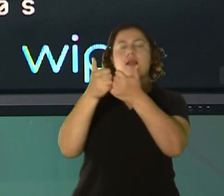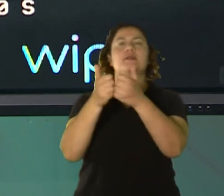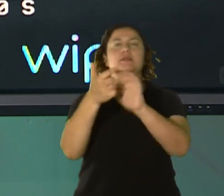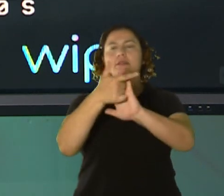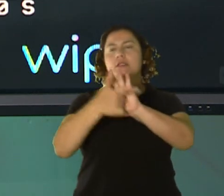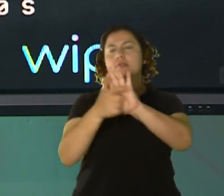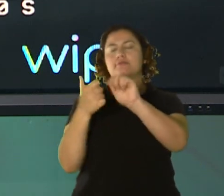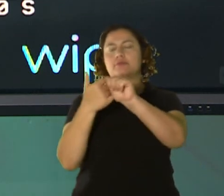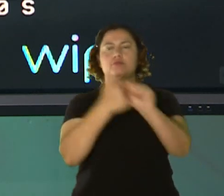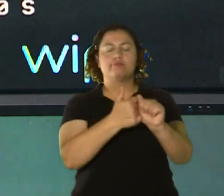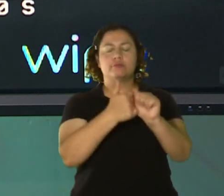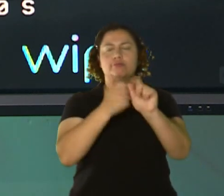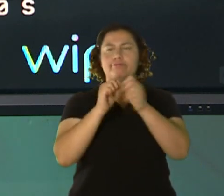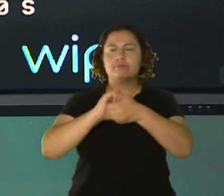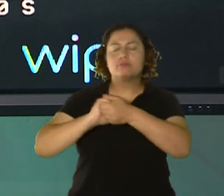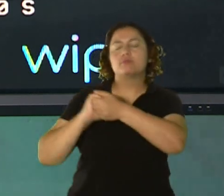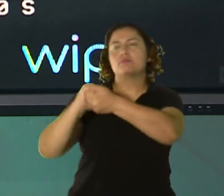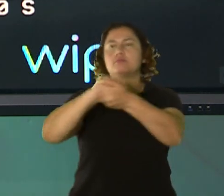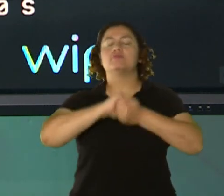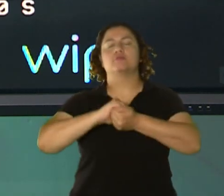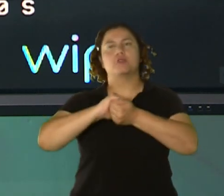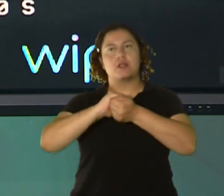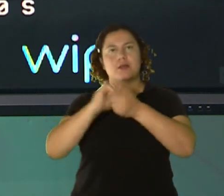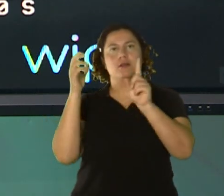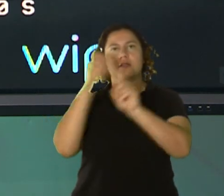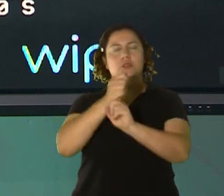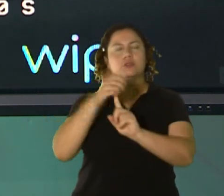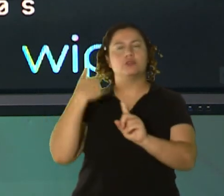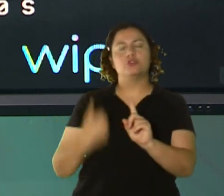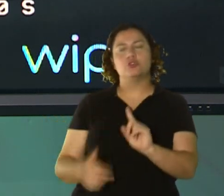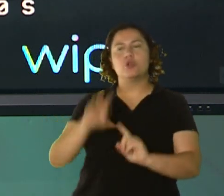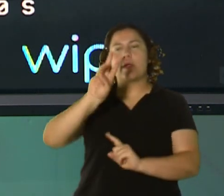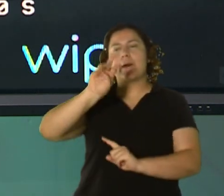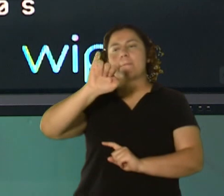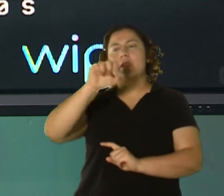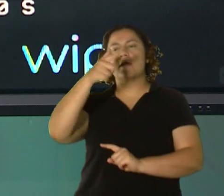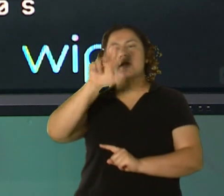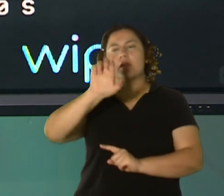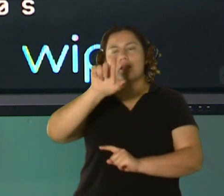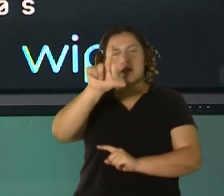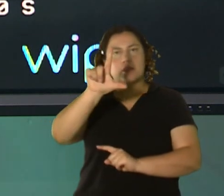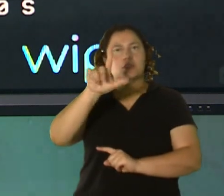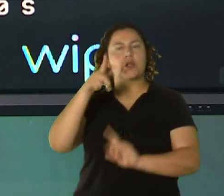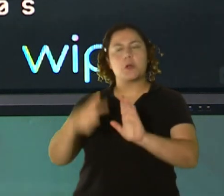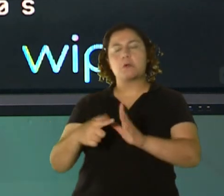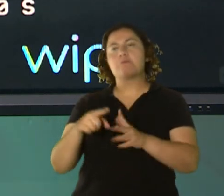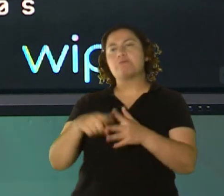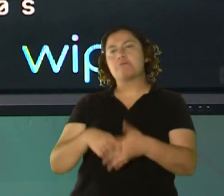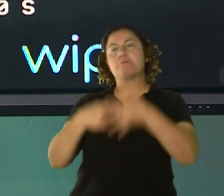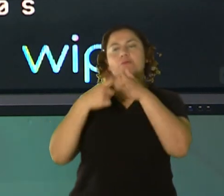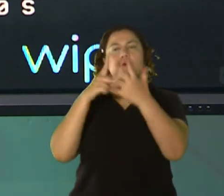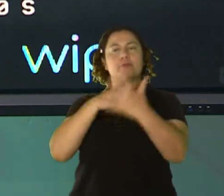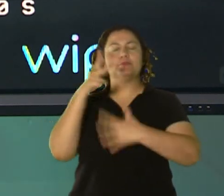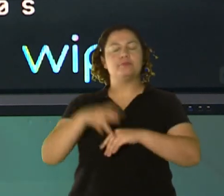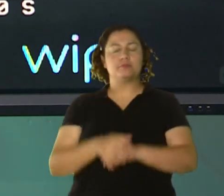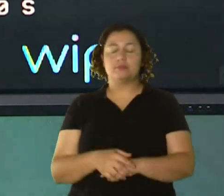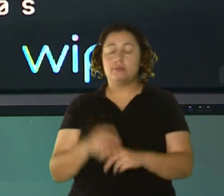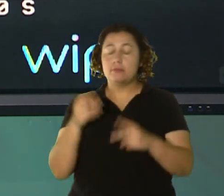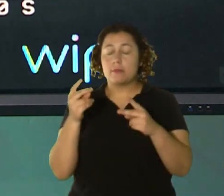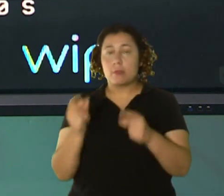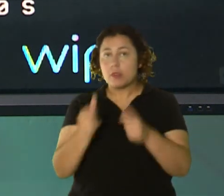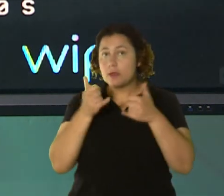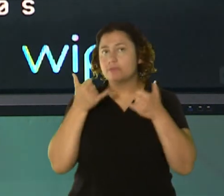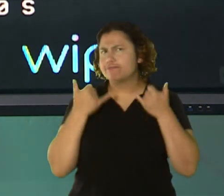para arrestar a estos individuos. Mi nombre es el agente y reportero Miguel Ramos y comenzamos con este programa. De inmediato vamos a hablar